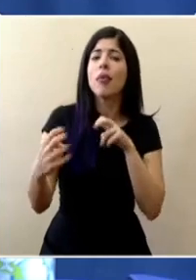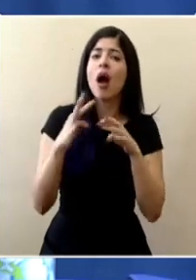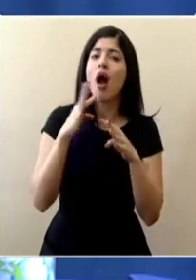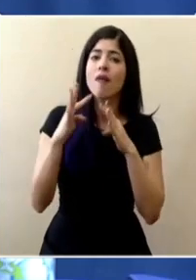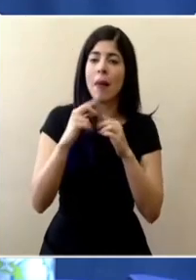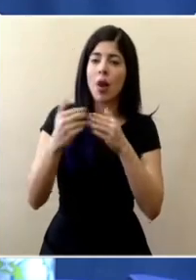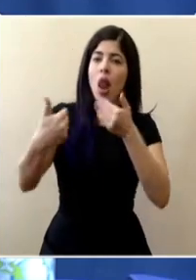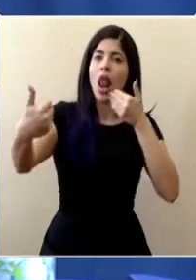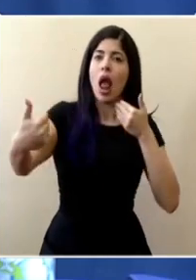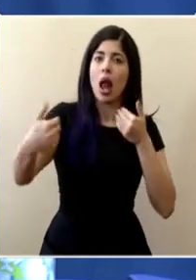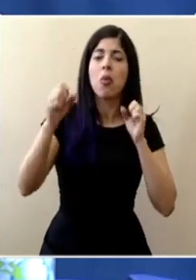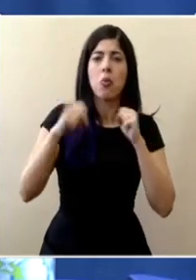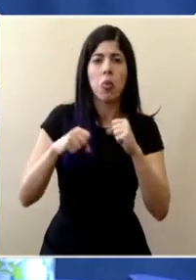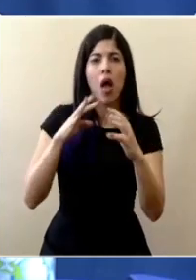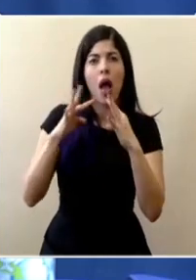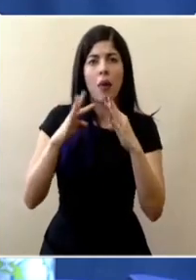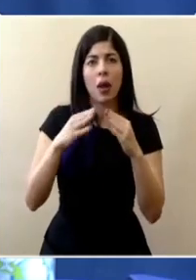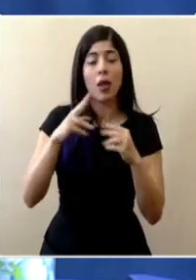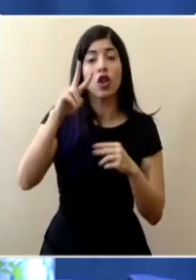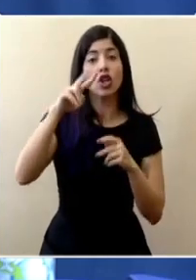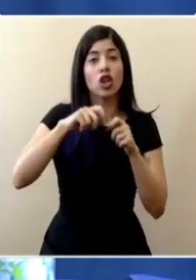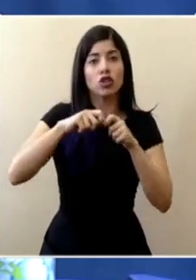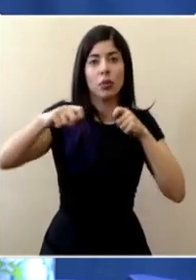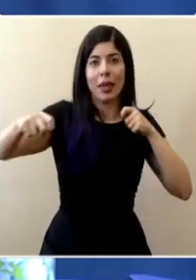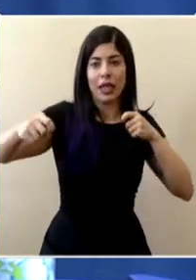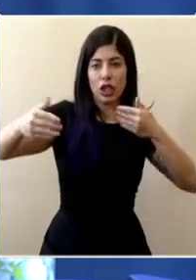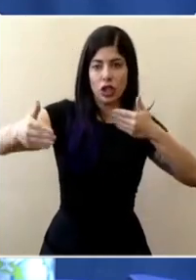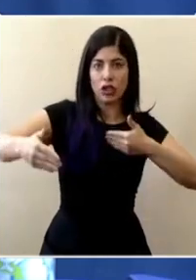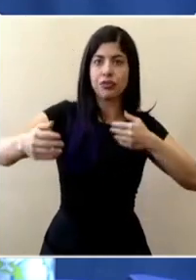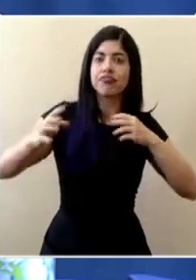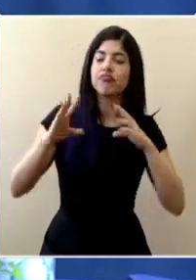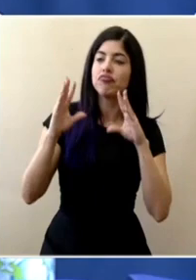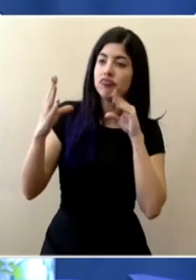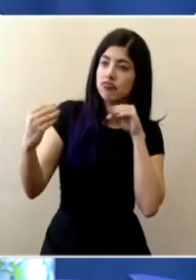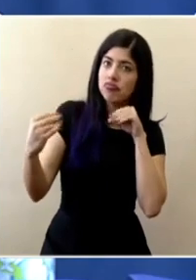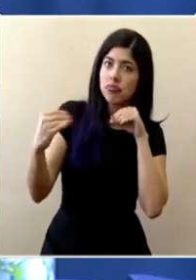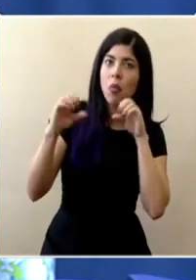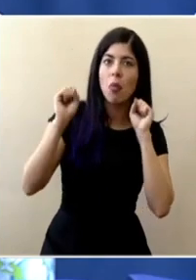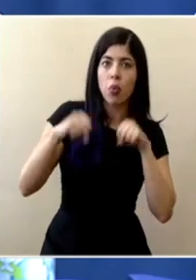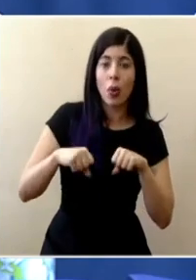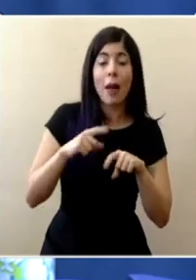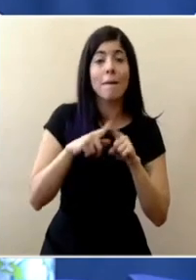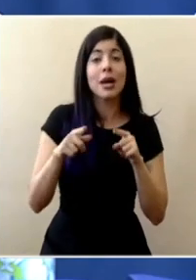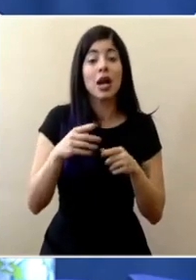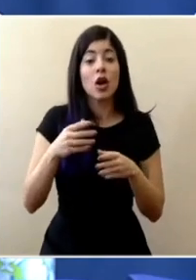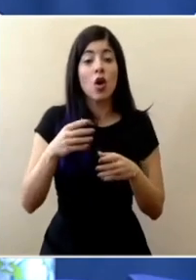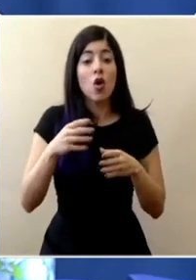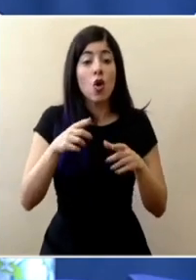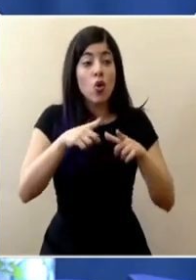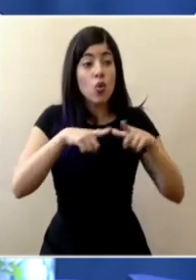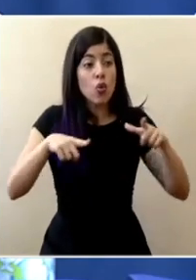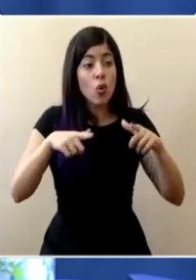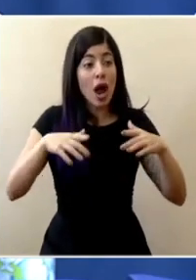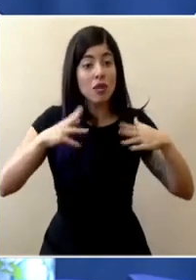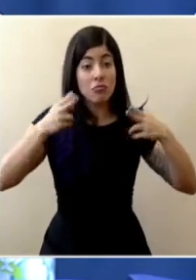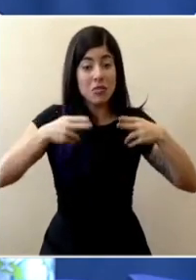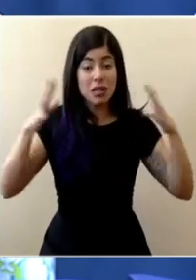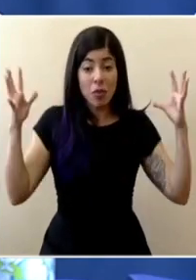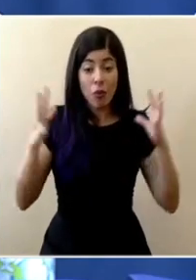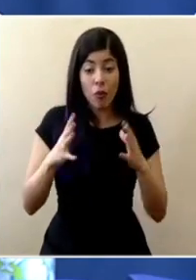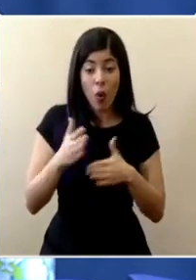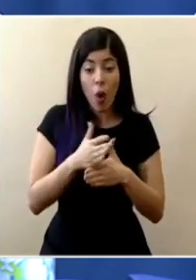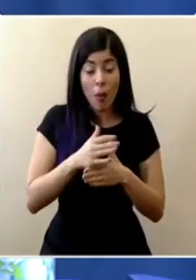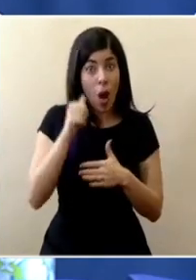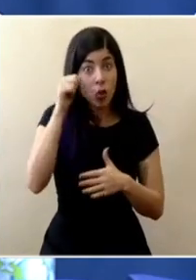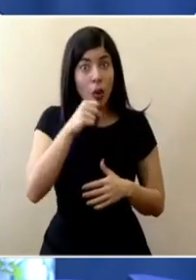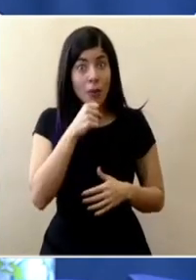conversación sea largo sea más de dos metros de distancia pero tratar en la medida de posible que no comportamos los mismos recintos con las personas no solamente